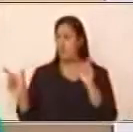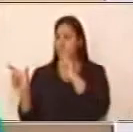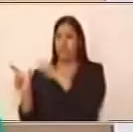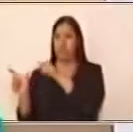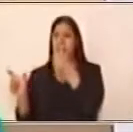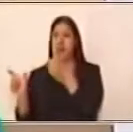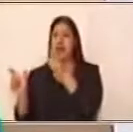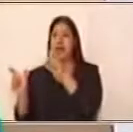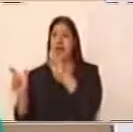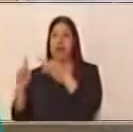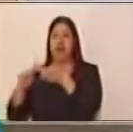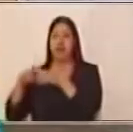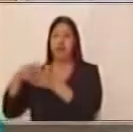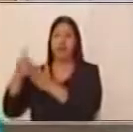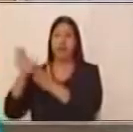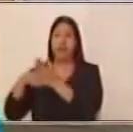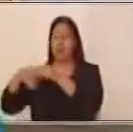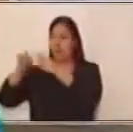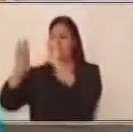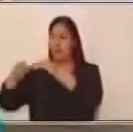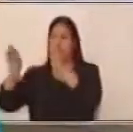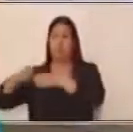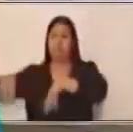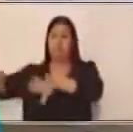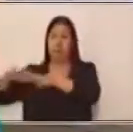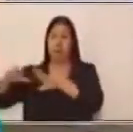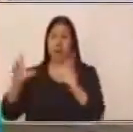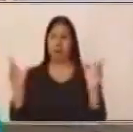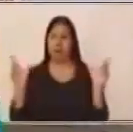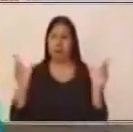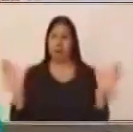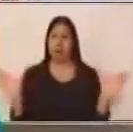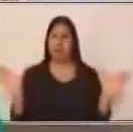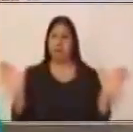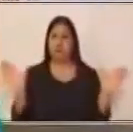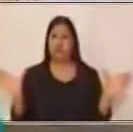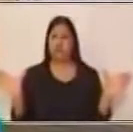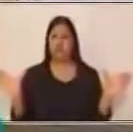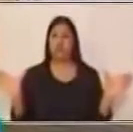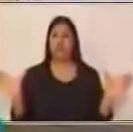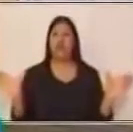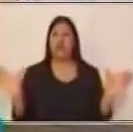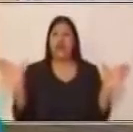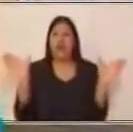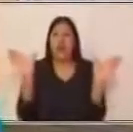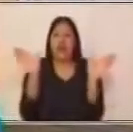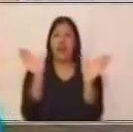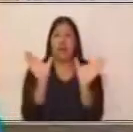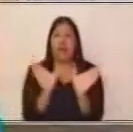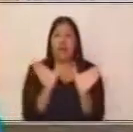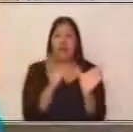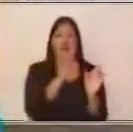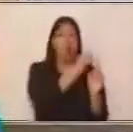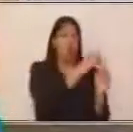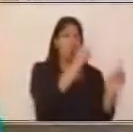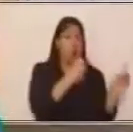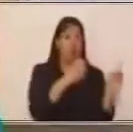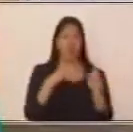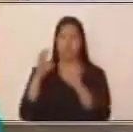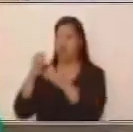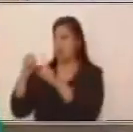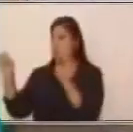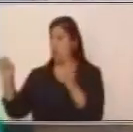Pero acá hay un ejemplo de una oración compuesta. La unión de ambas oraciones está